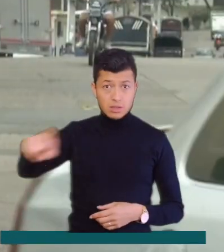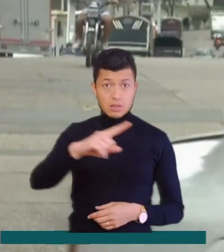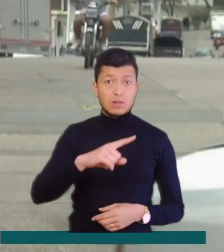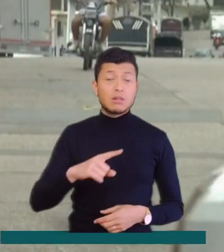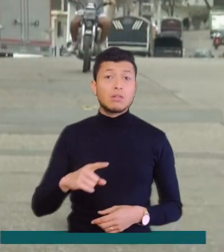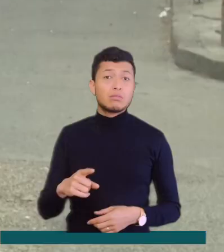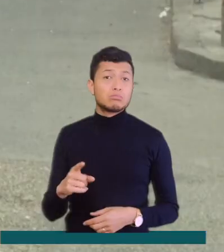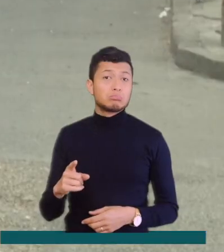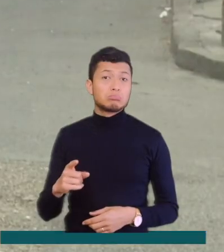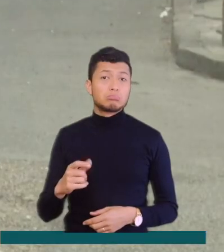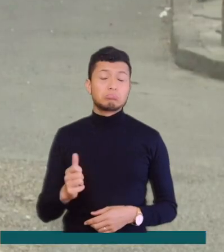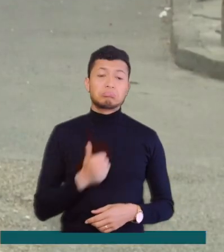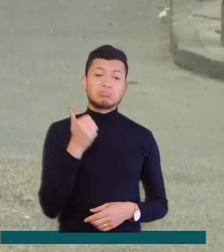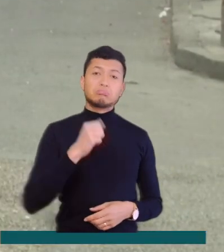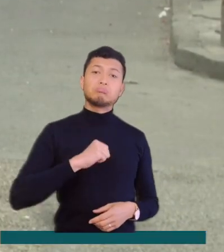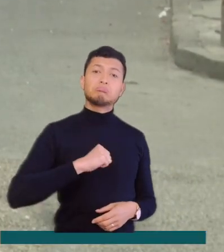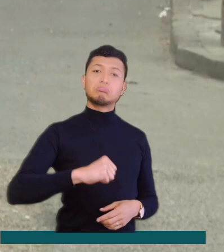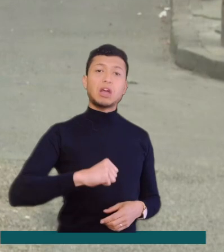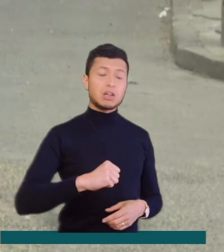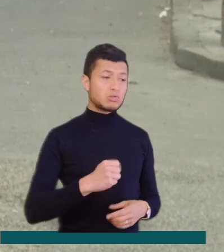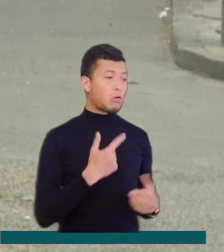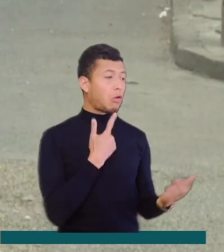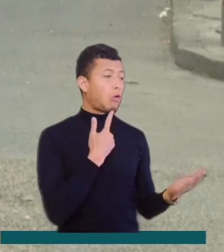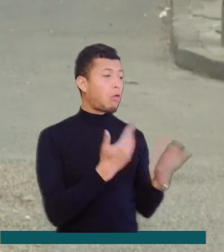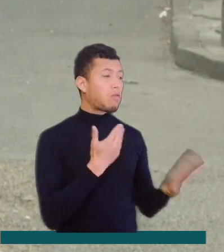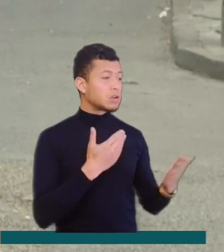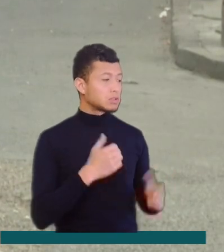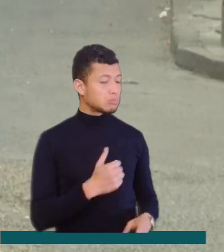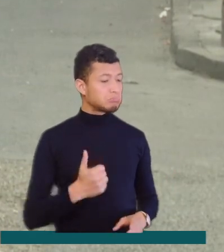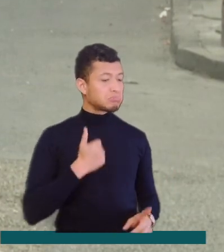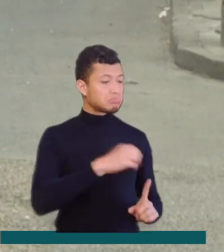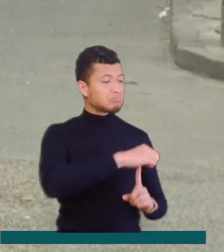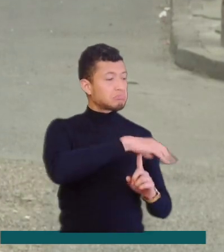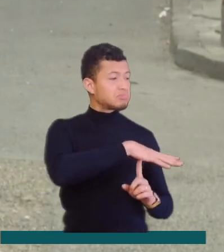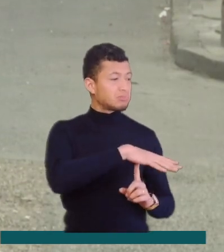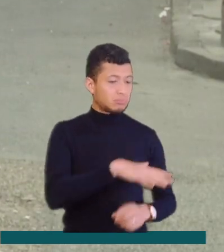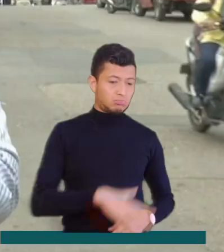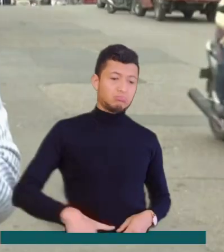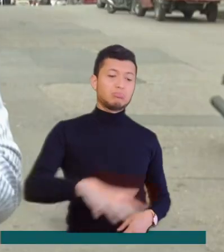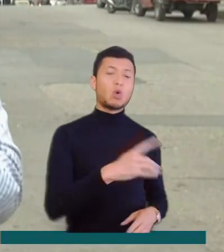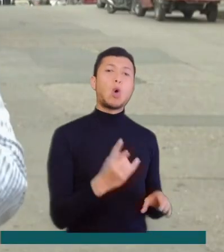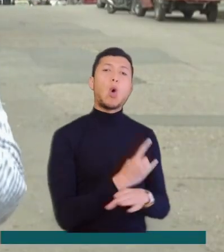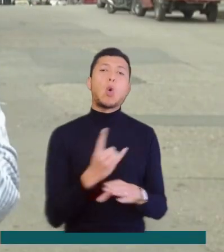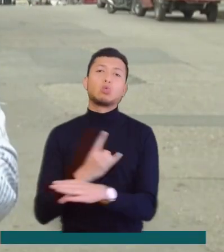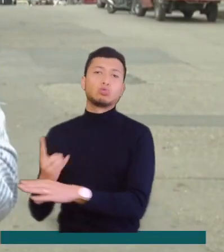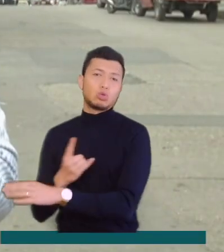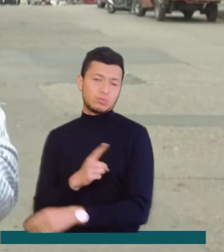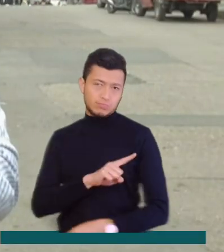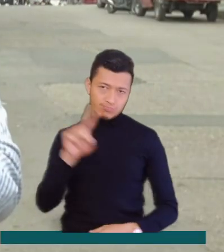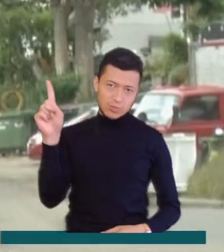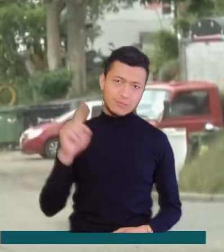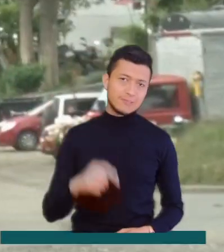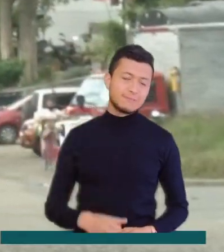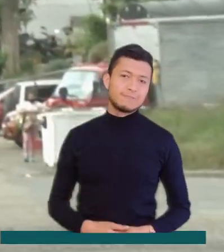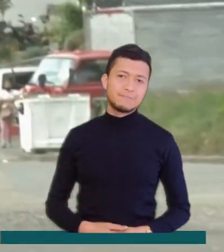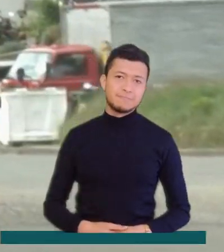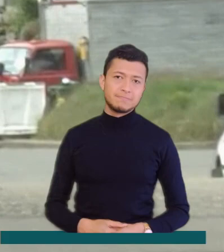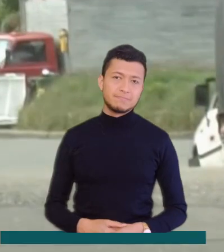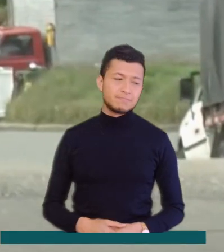podían atener a ese derecho de confianza legítima para usar desbordadamente el espacio público.